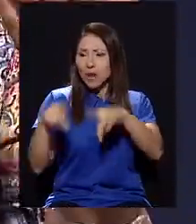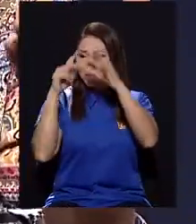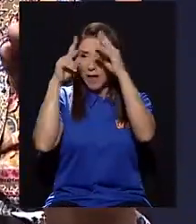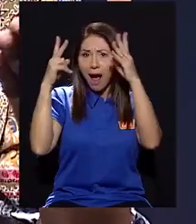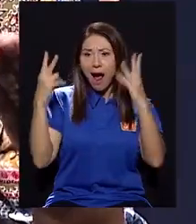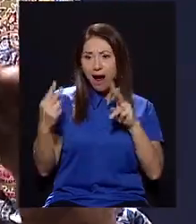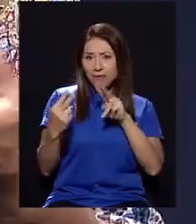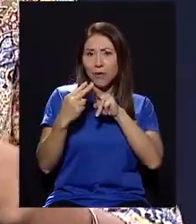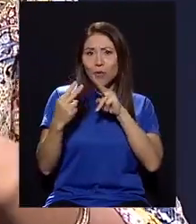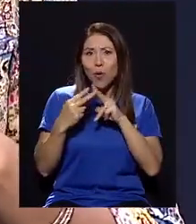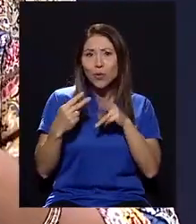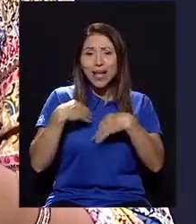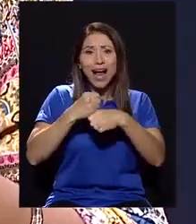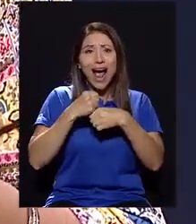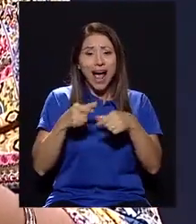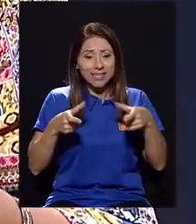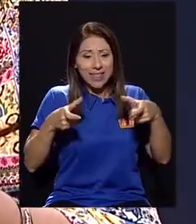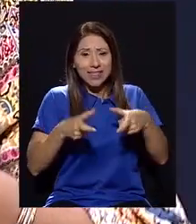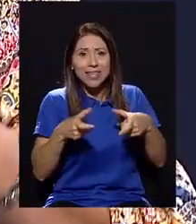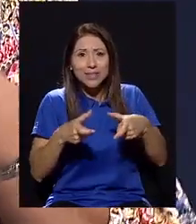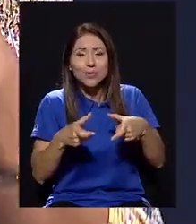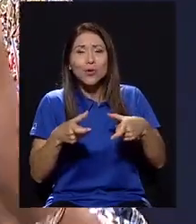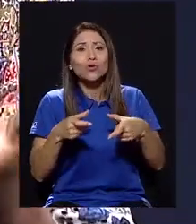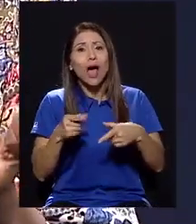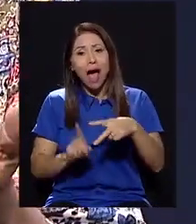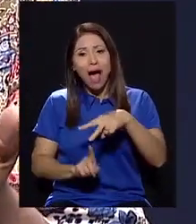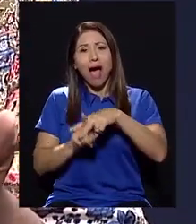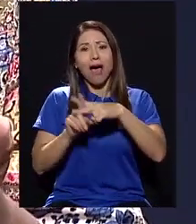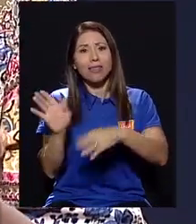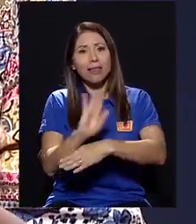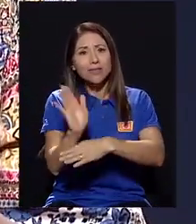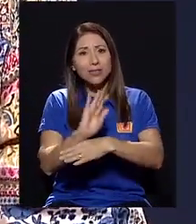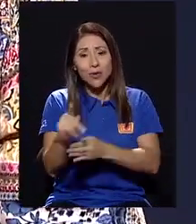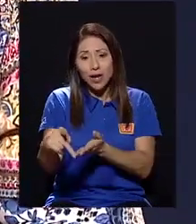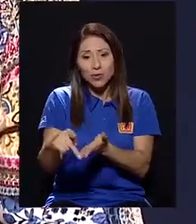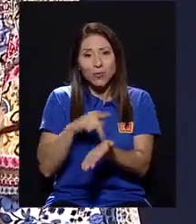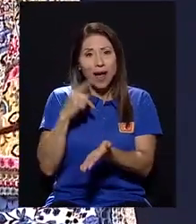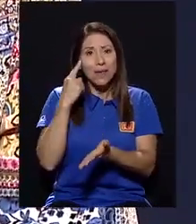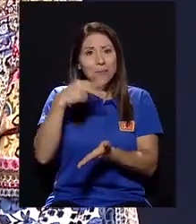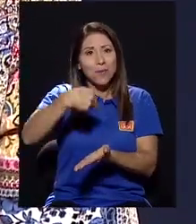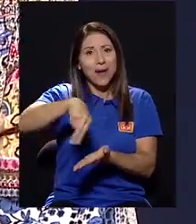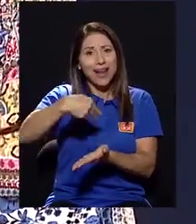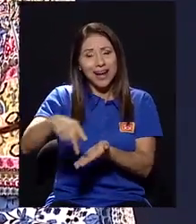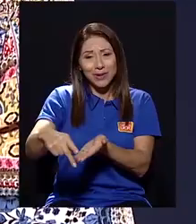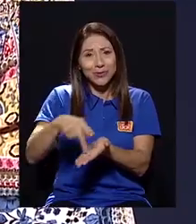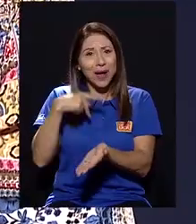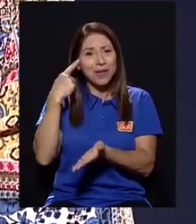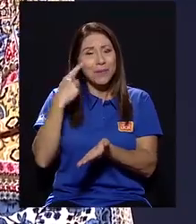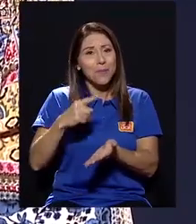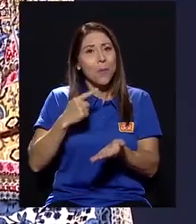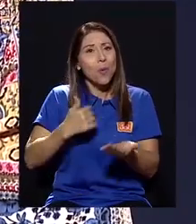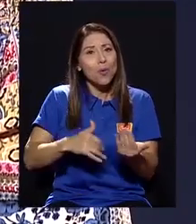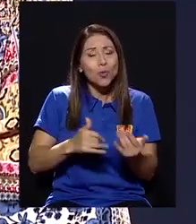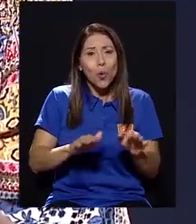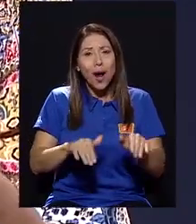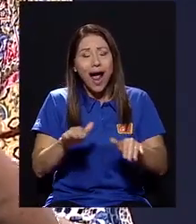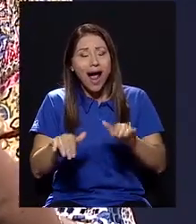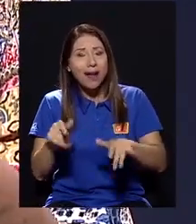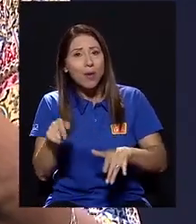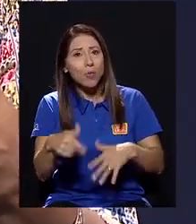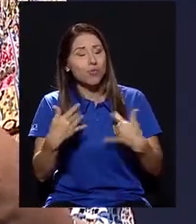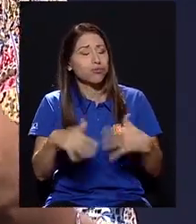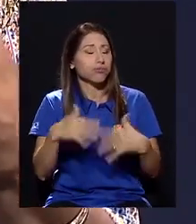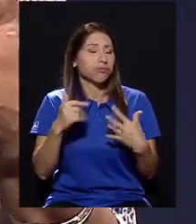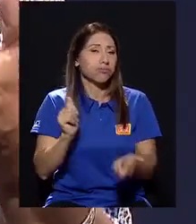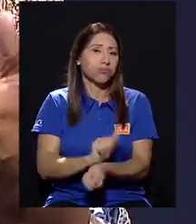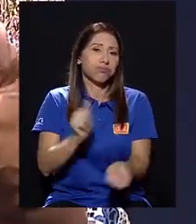saquen en la televisión, que nos paguen por bailar, que nos paguen por tocar, ha sido un gran salto. Y definitivamente, entre